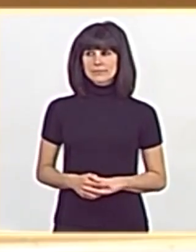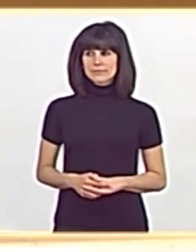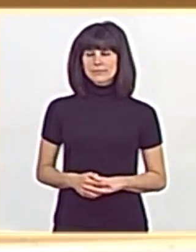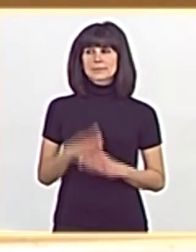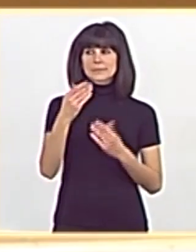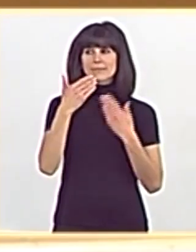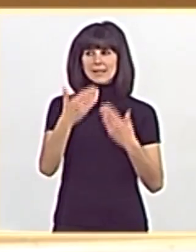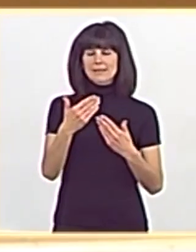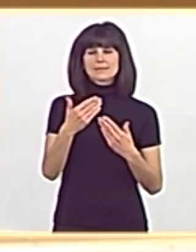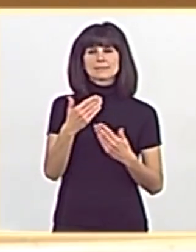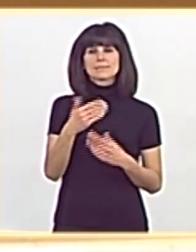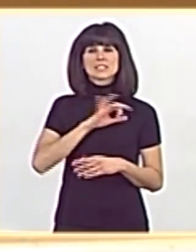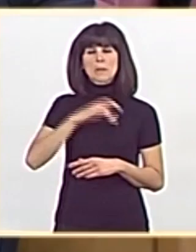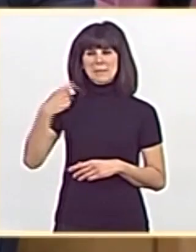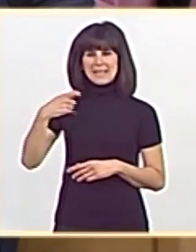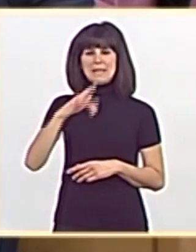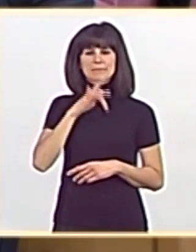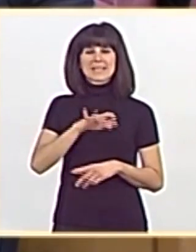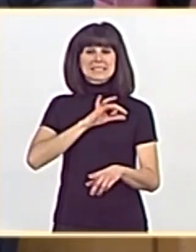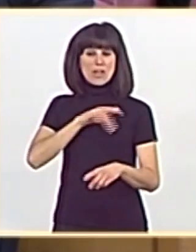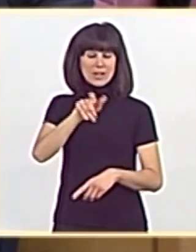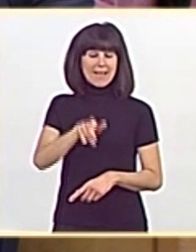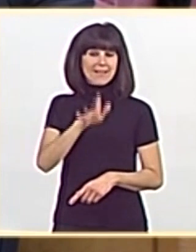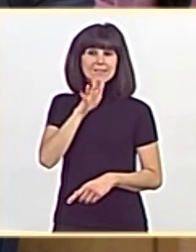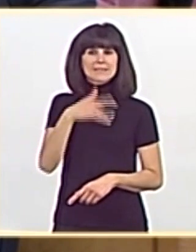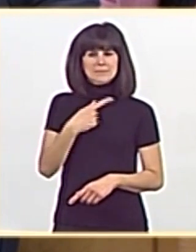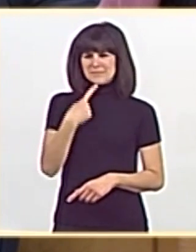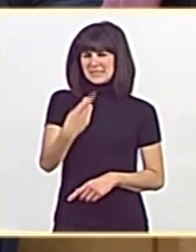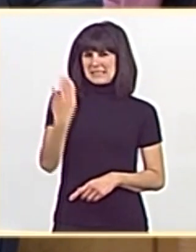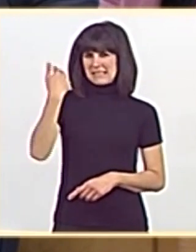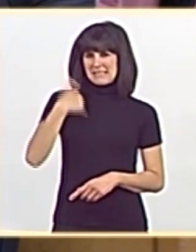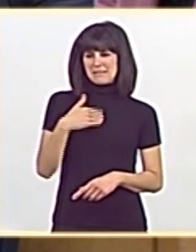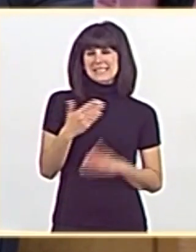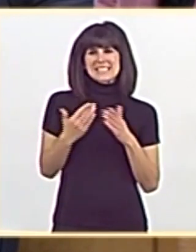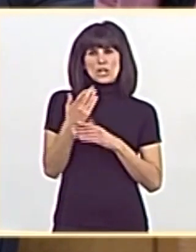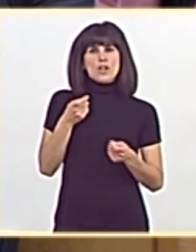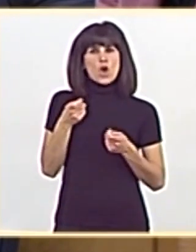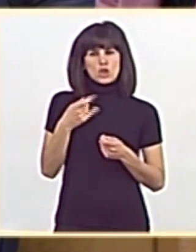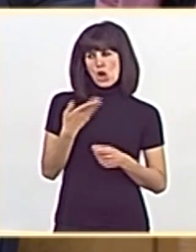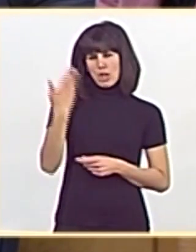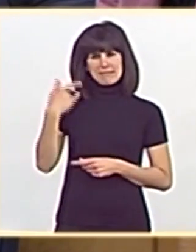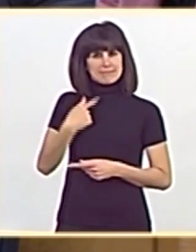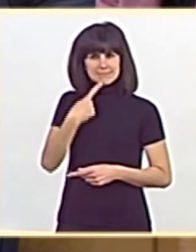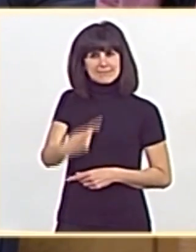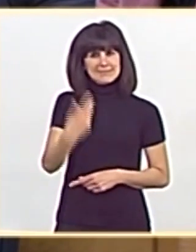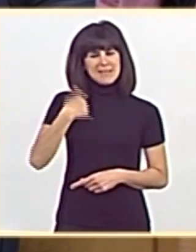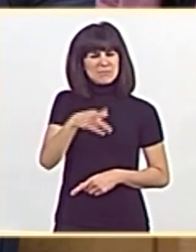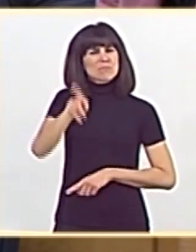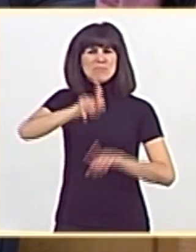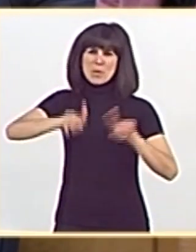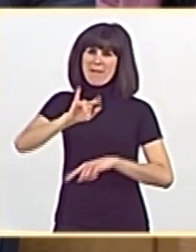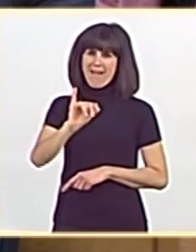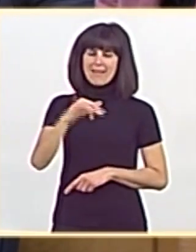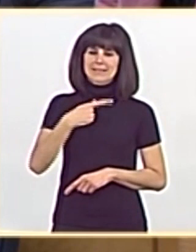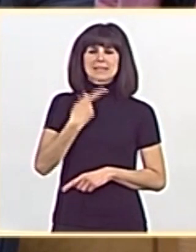Muchas gracias, señor presidente. Señoría, se lo dije en la anterior sesión de control. Usted tiene un problema. Le